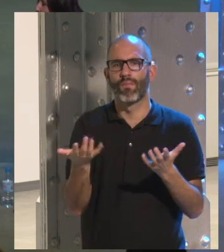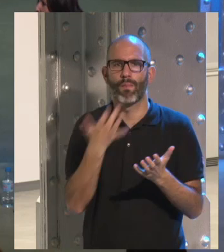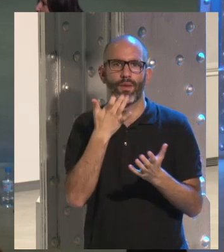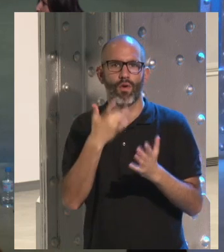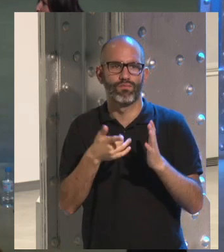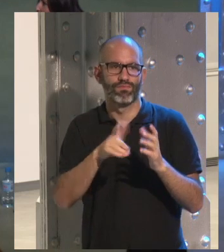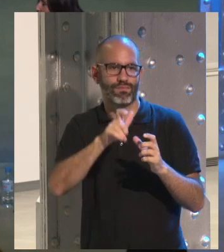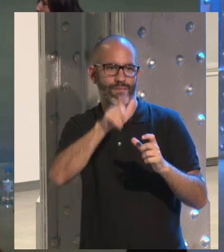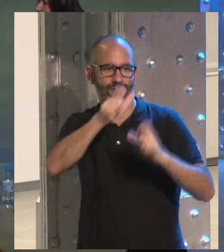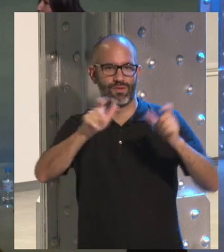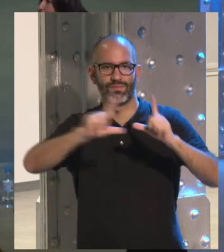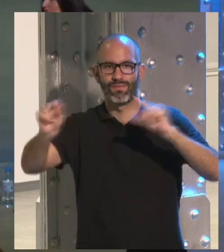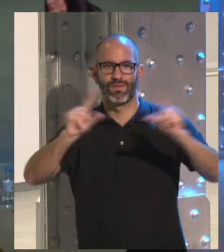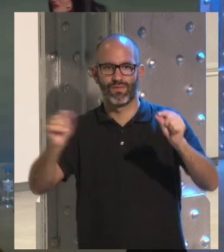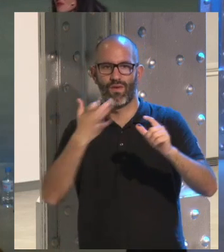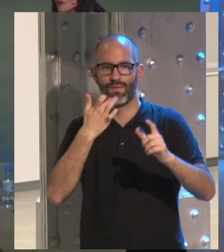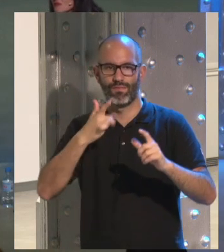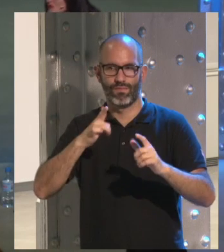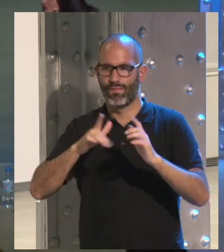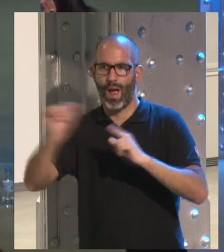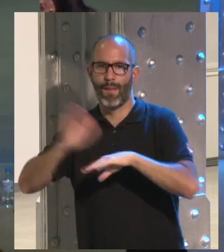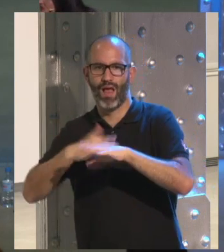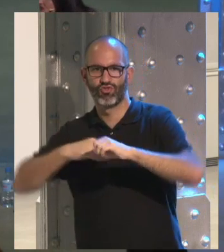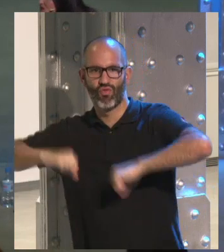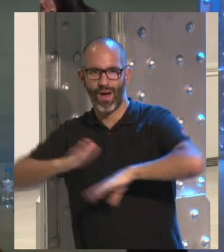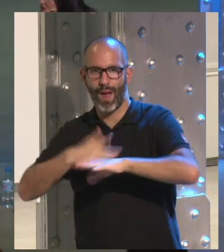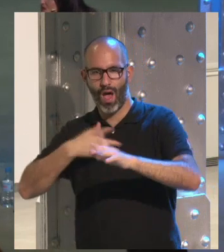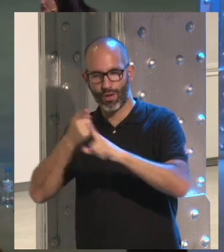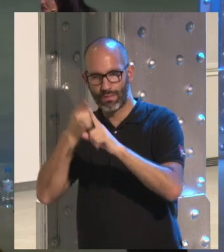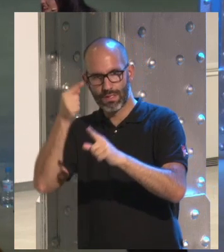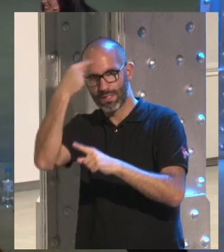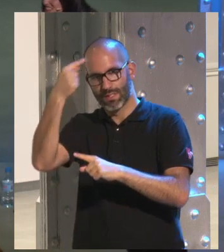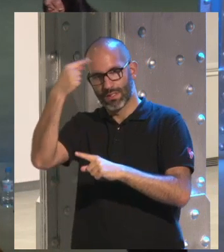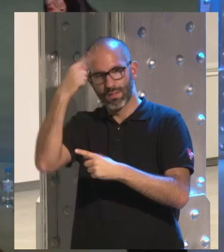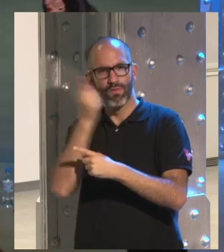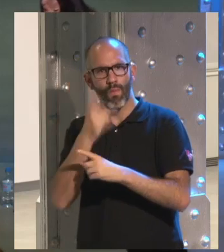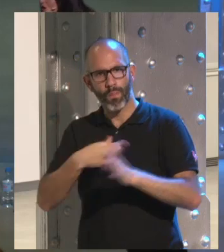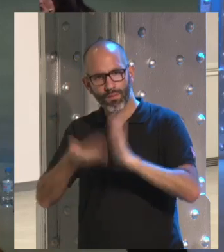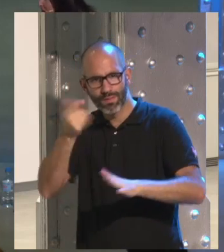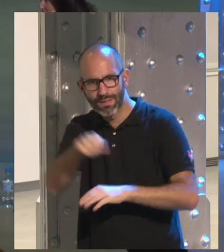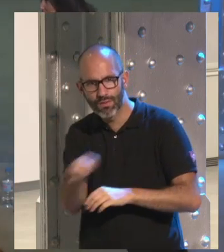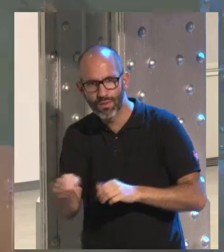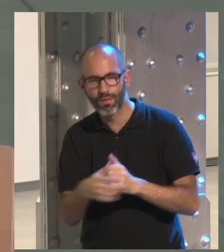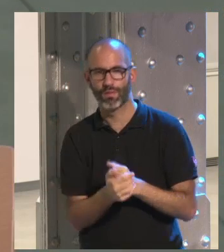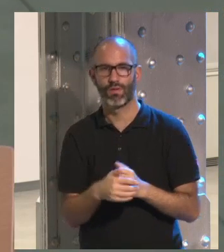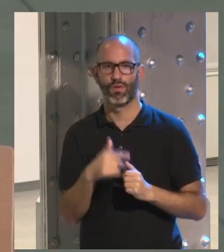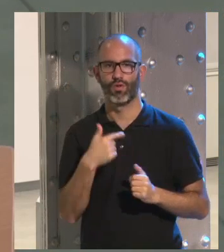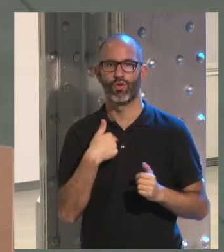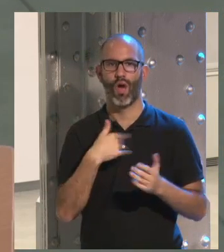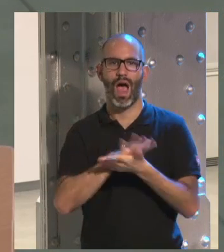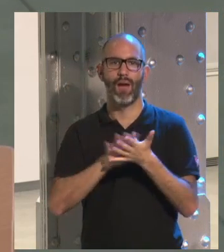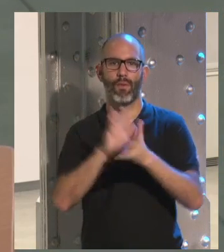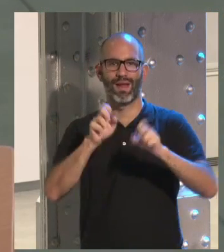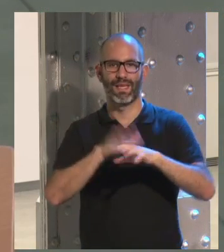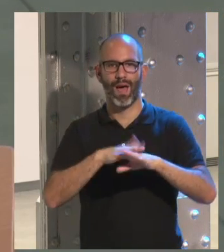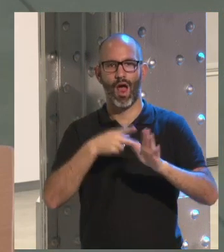ejemplo al sofá y están ahí inmersos en el teléfono ¿eso se puede evitar de alguna manera? yo pongo por la conciliación el hablar con los